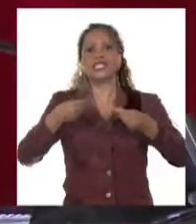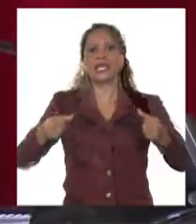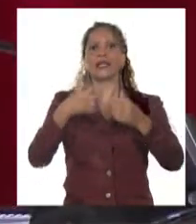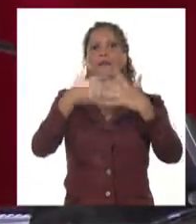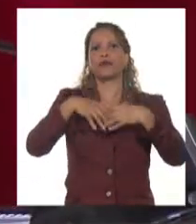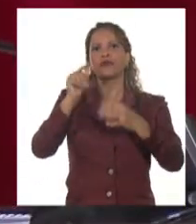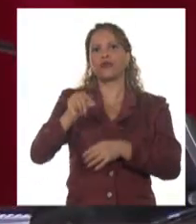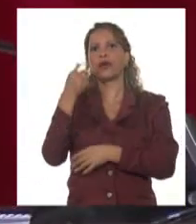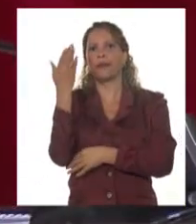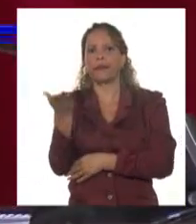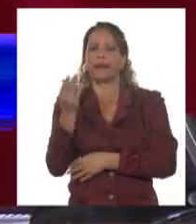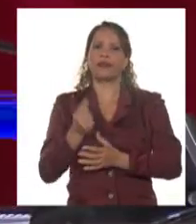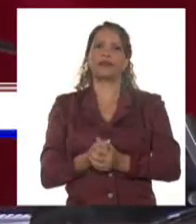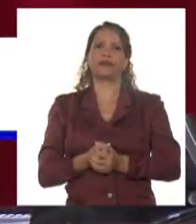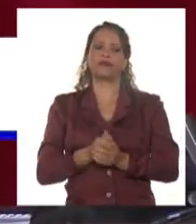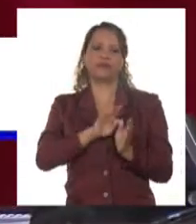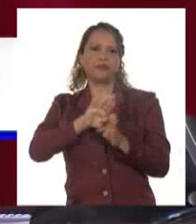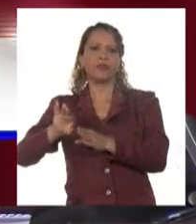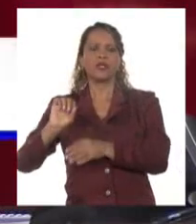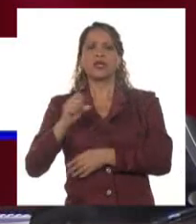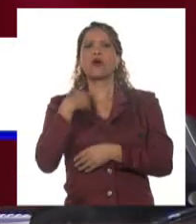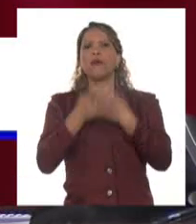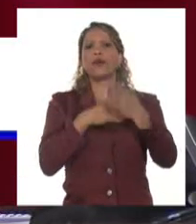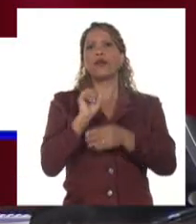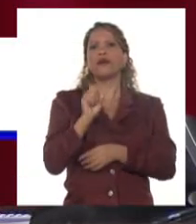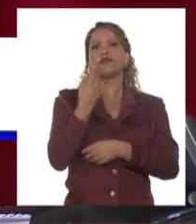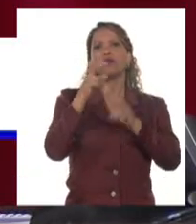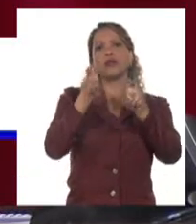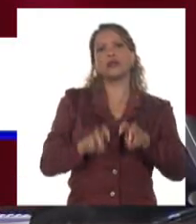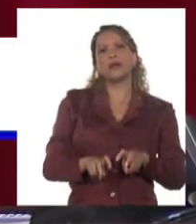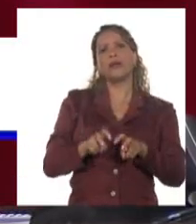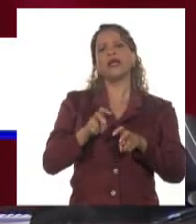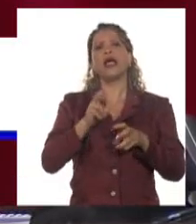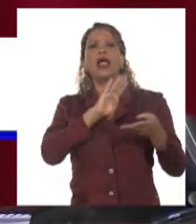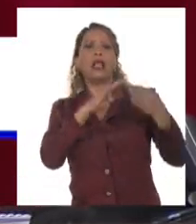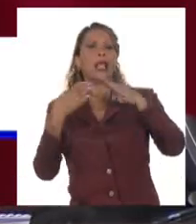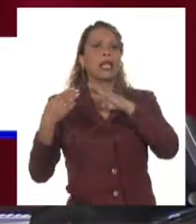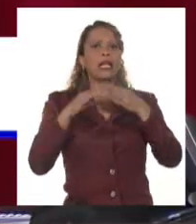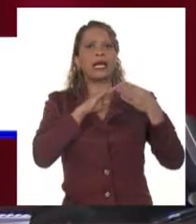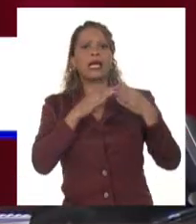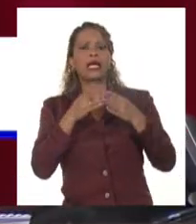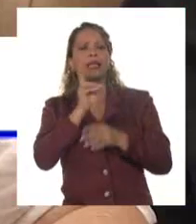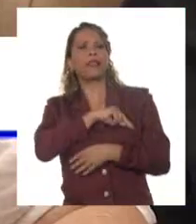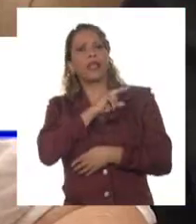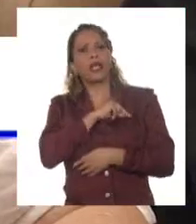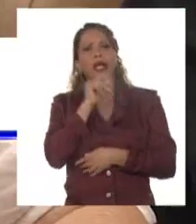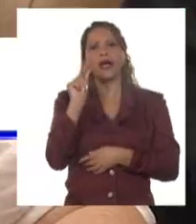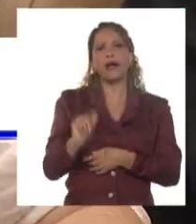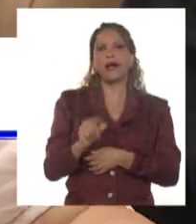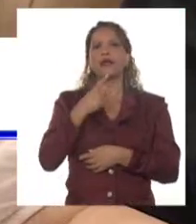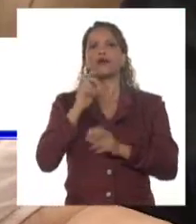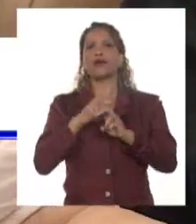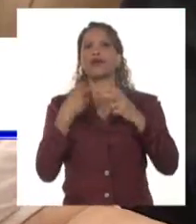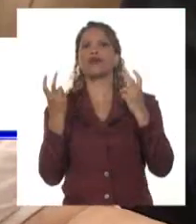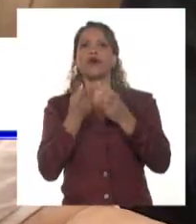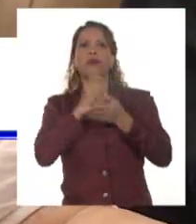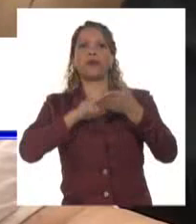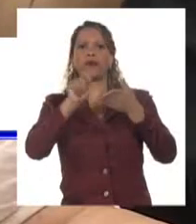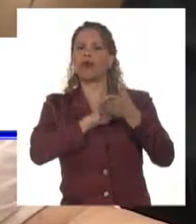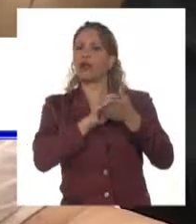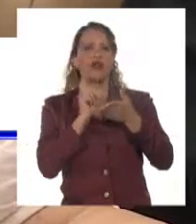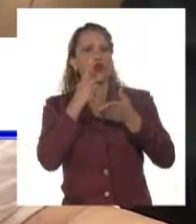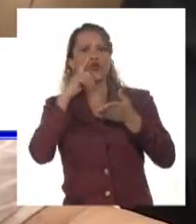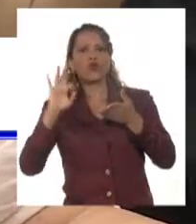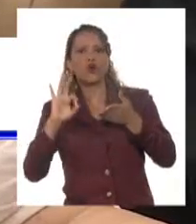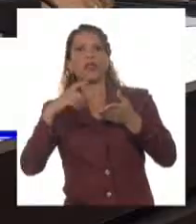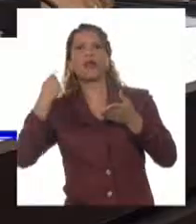no es un problema solo de que la Asamblea Municipal discuta, que está el delegado, que está el Consejo Popular. Aquí hay que sumar a